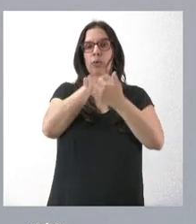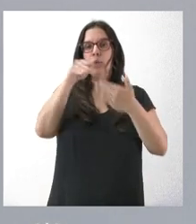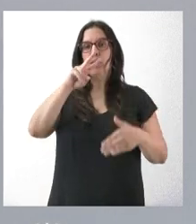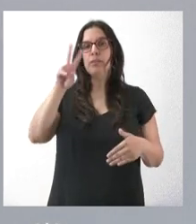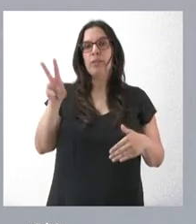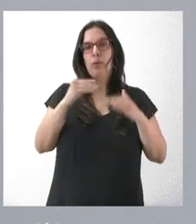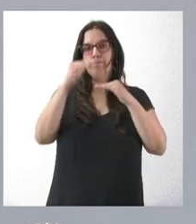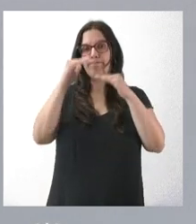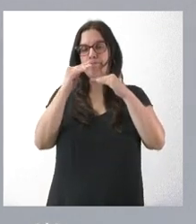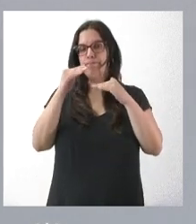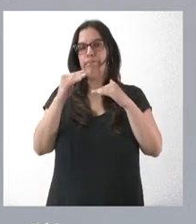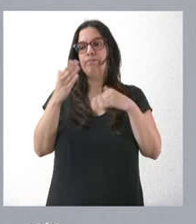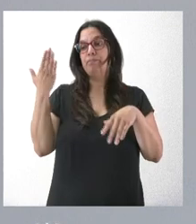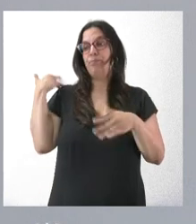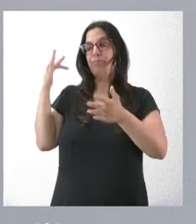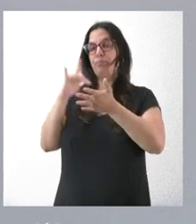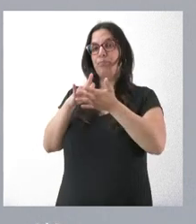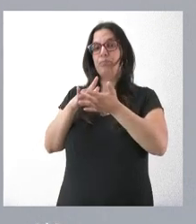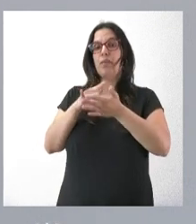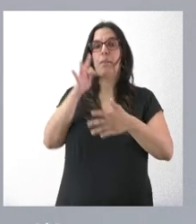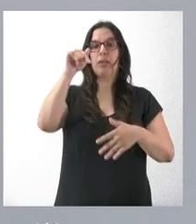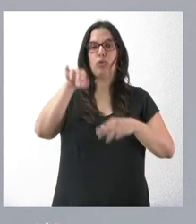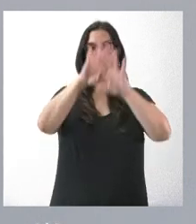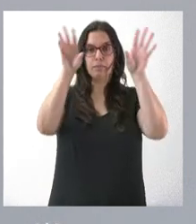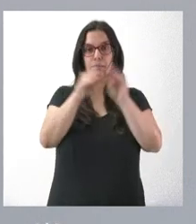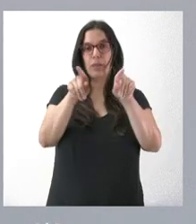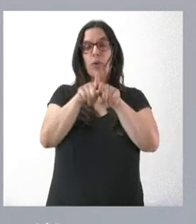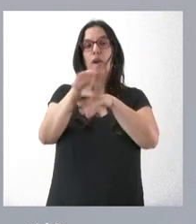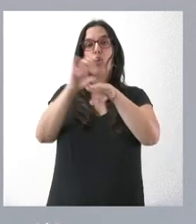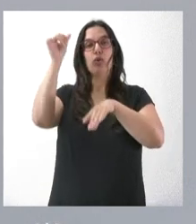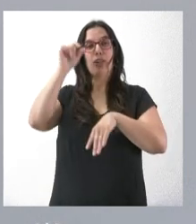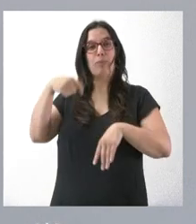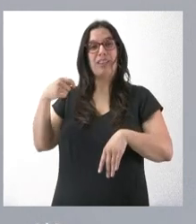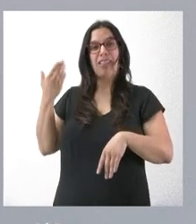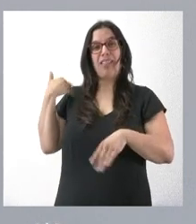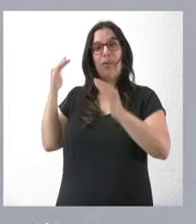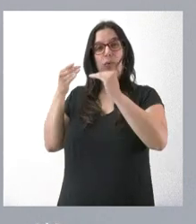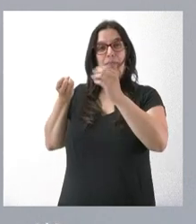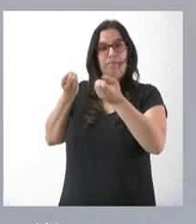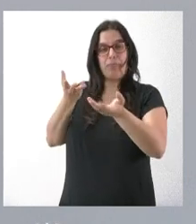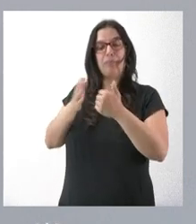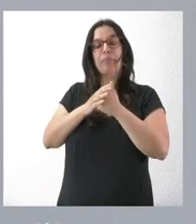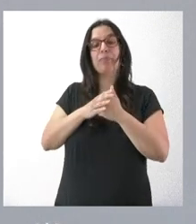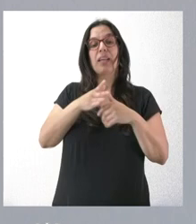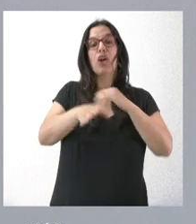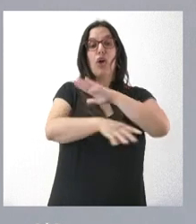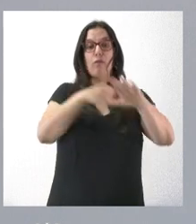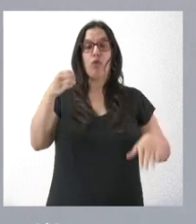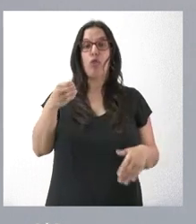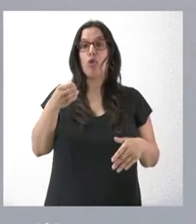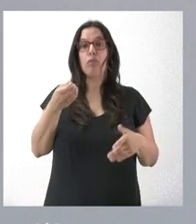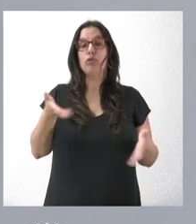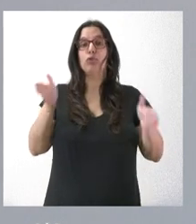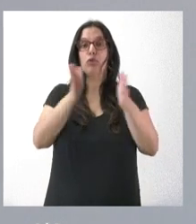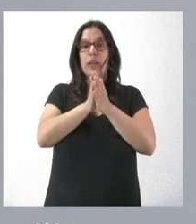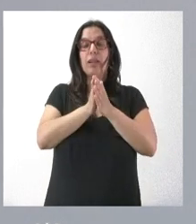tal y como el otro día señaló el consejero de la Presidencia que me acompañó. La totalidad de estos fondos, como les digo, procede, en